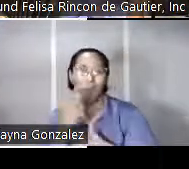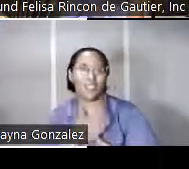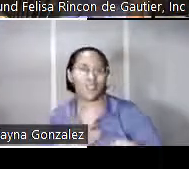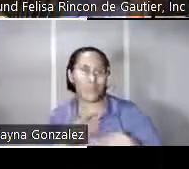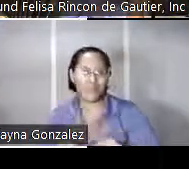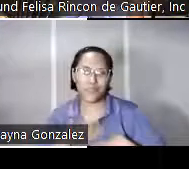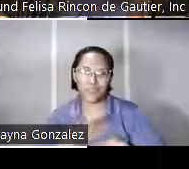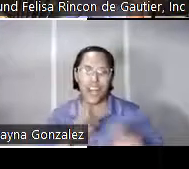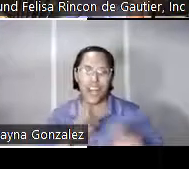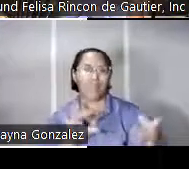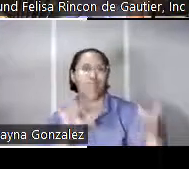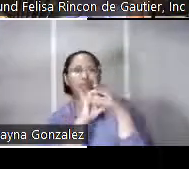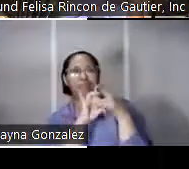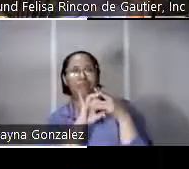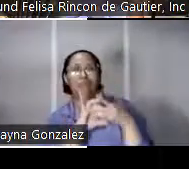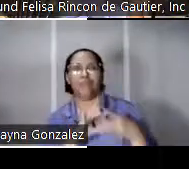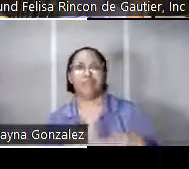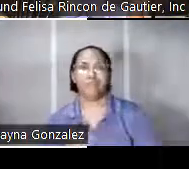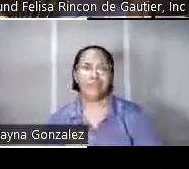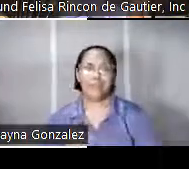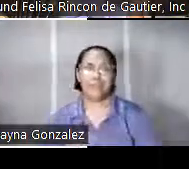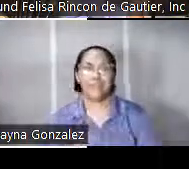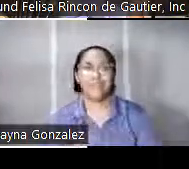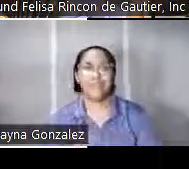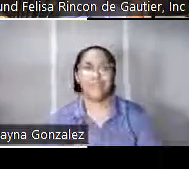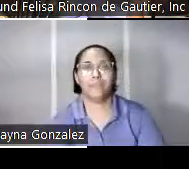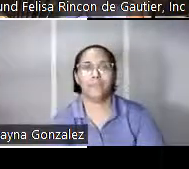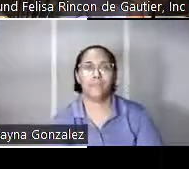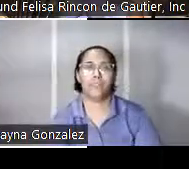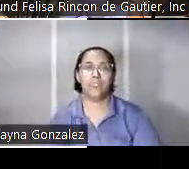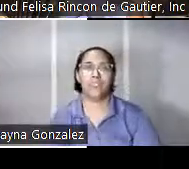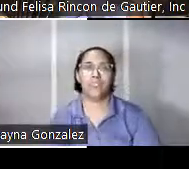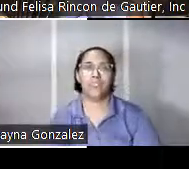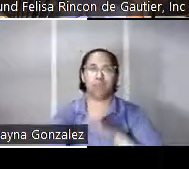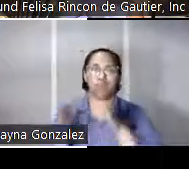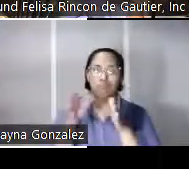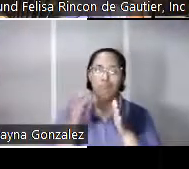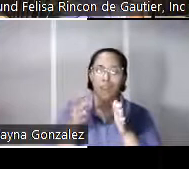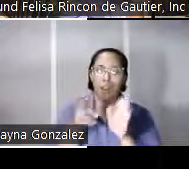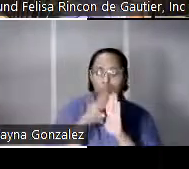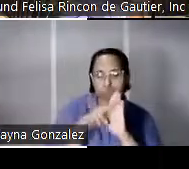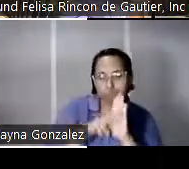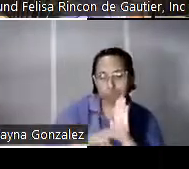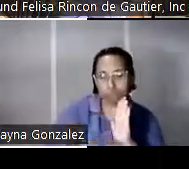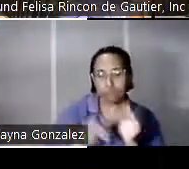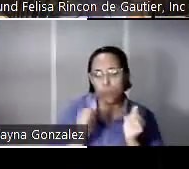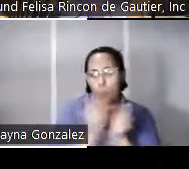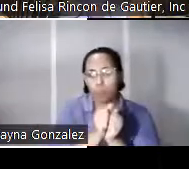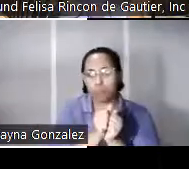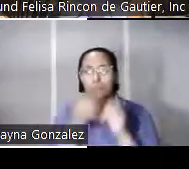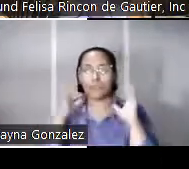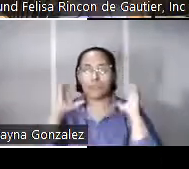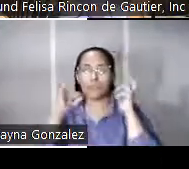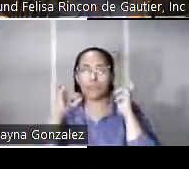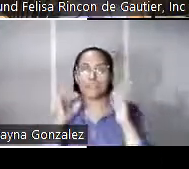vínculo del que les estaba hablando los repultan junto con su radio así estaba desconectado el don con